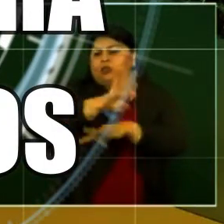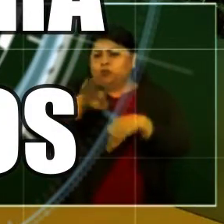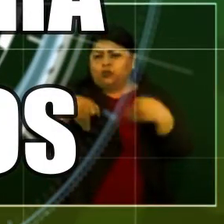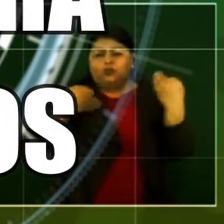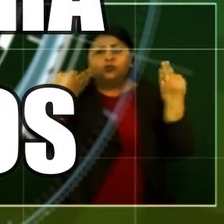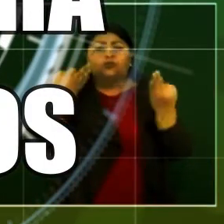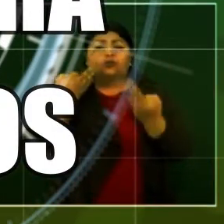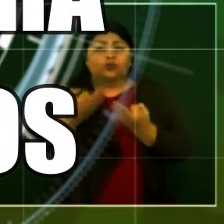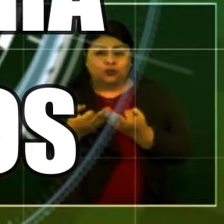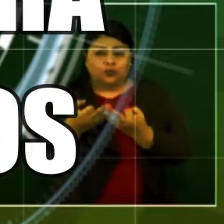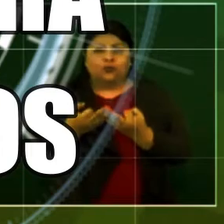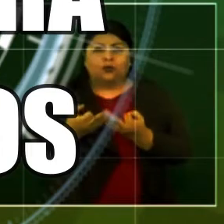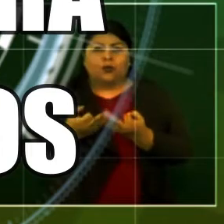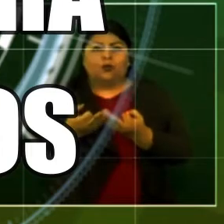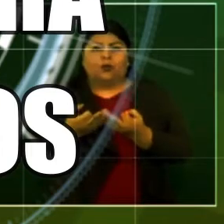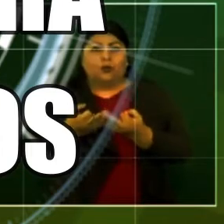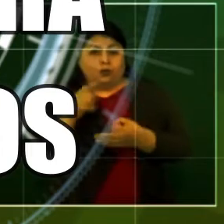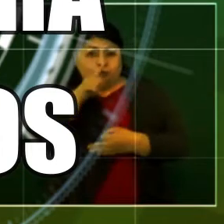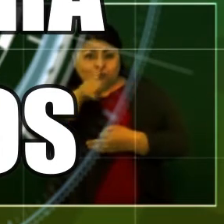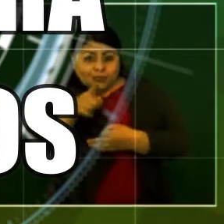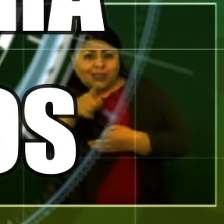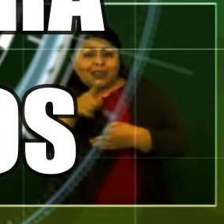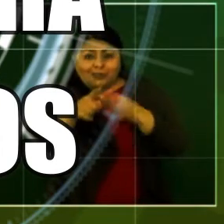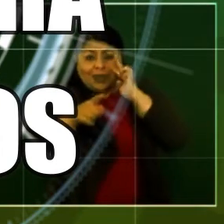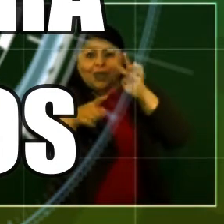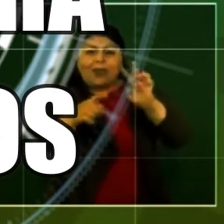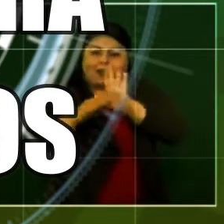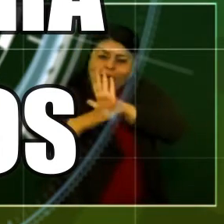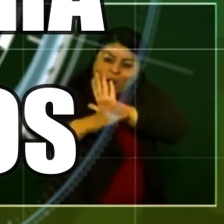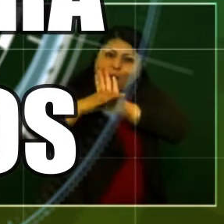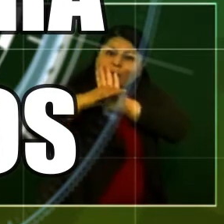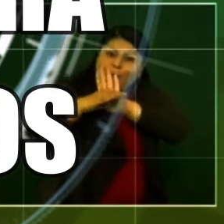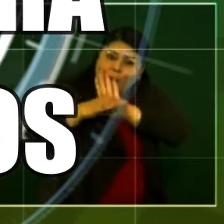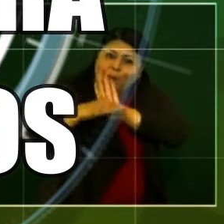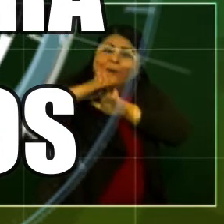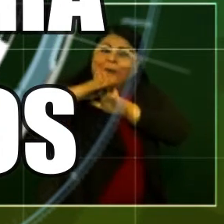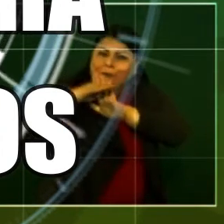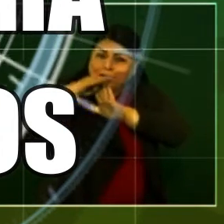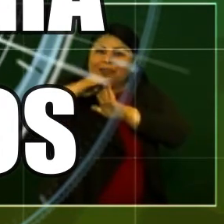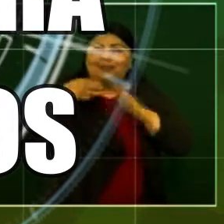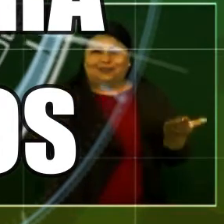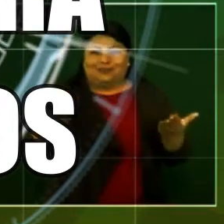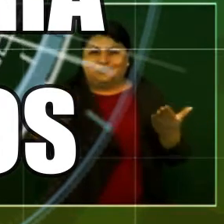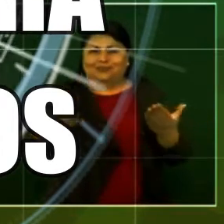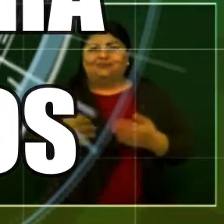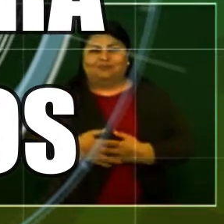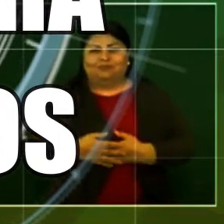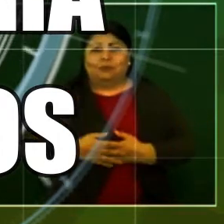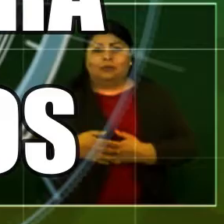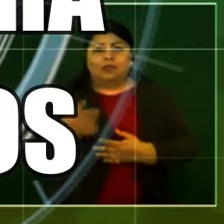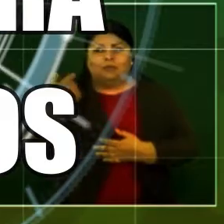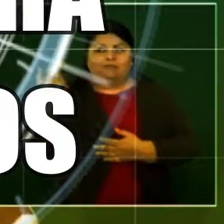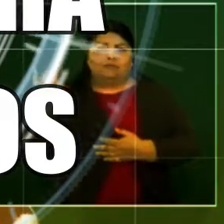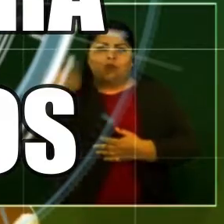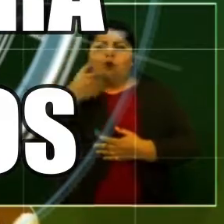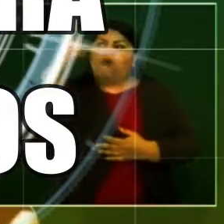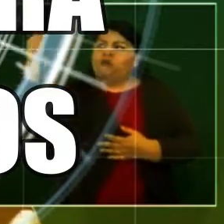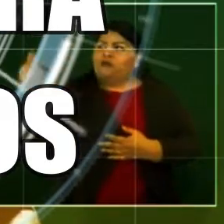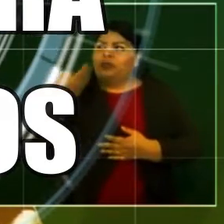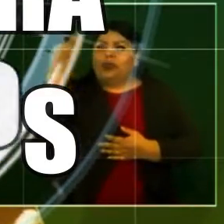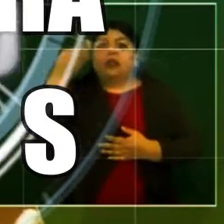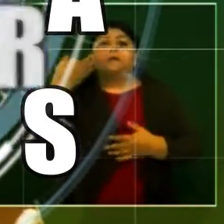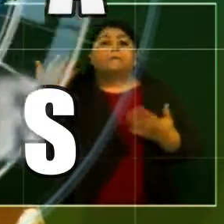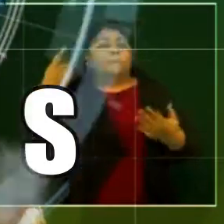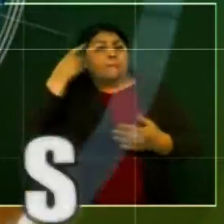van a haber aumentos de participaciones federales para el